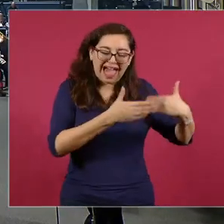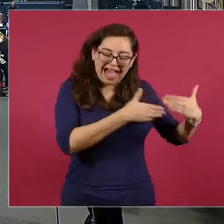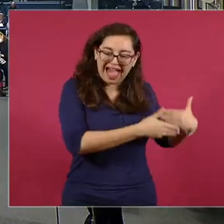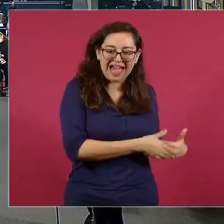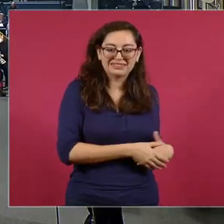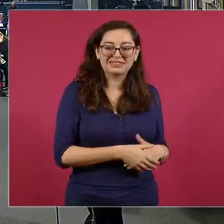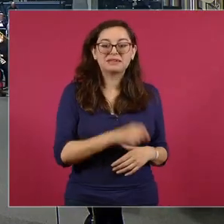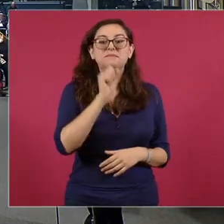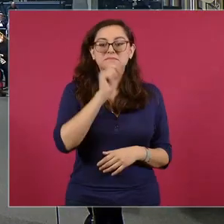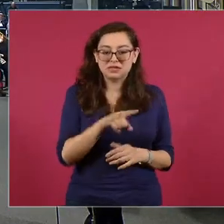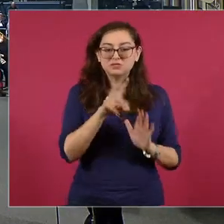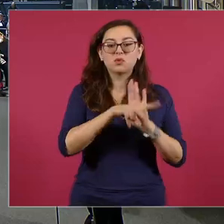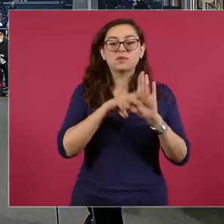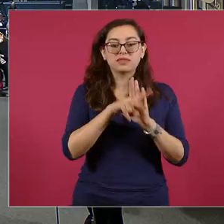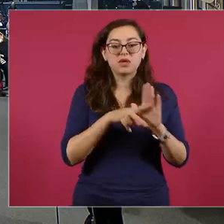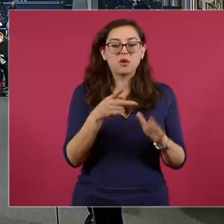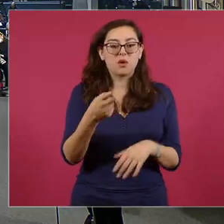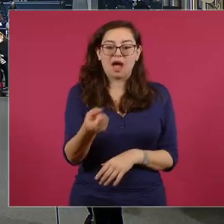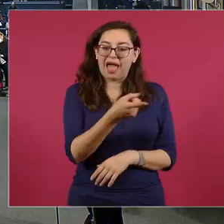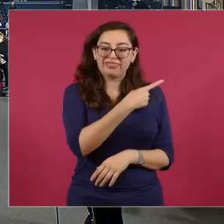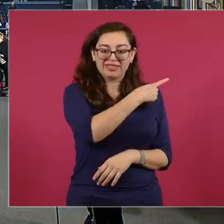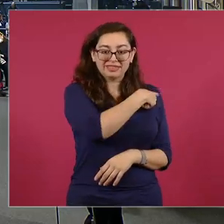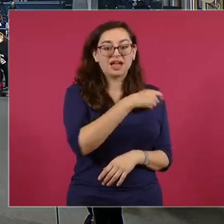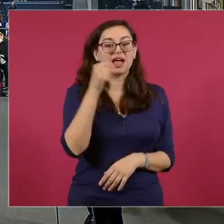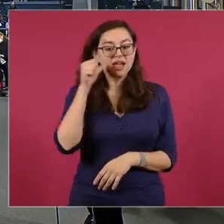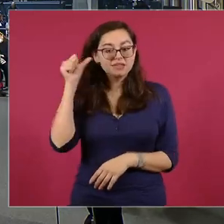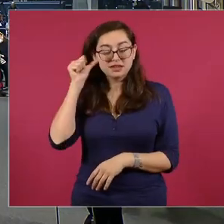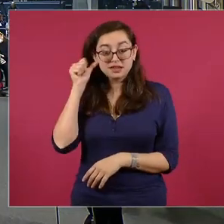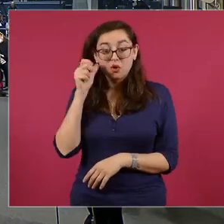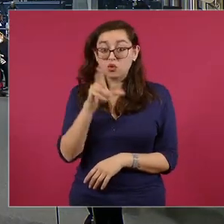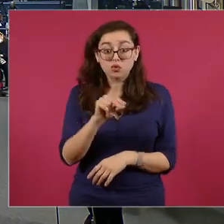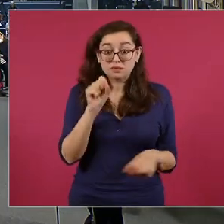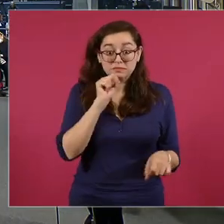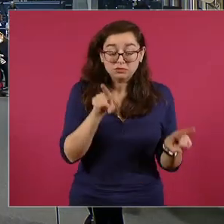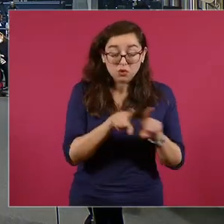ahí mismo ahí mismo ayer lo pusieron ¿no es el mismo?